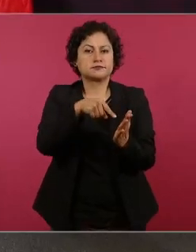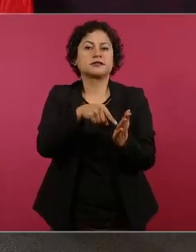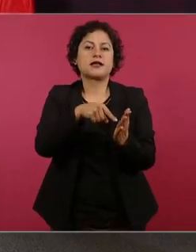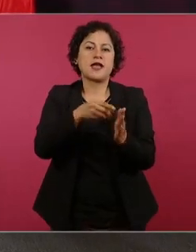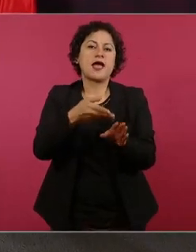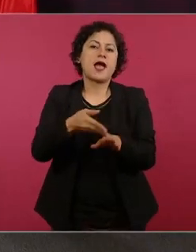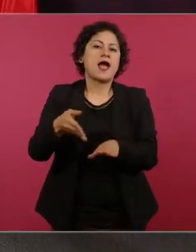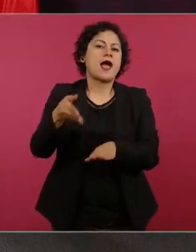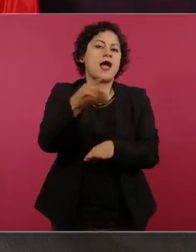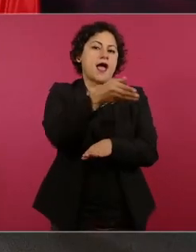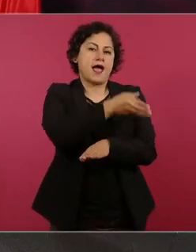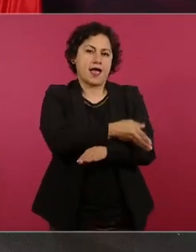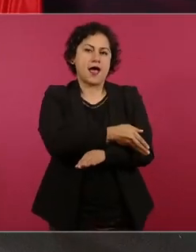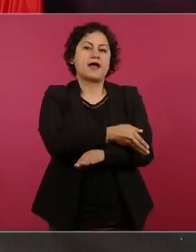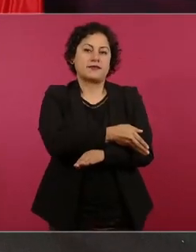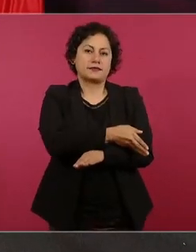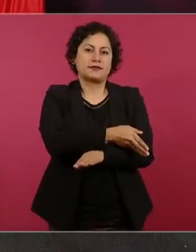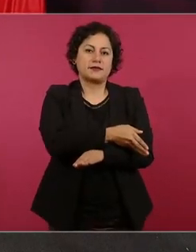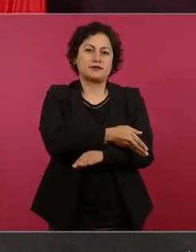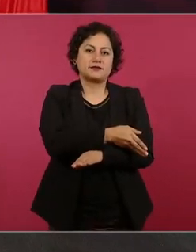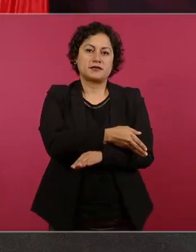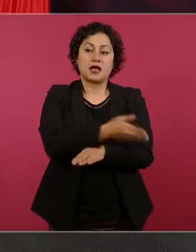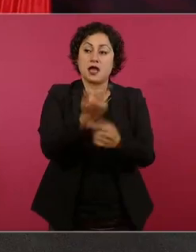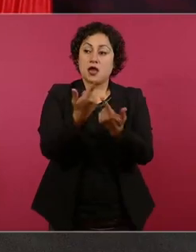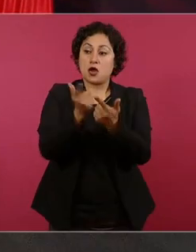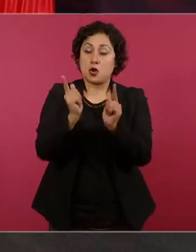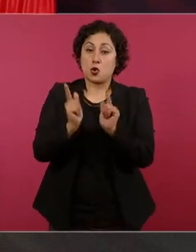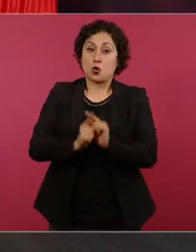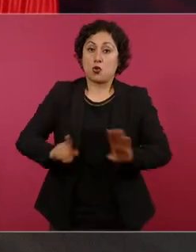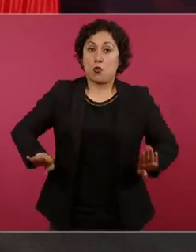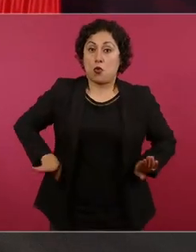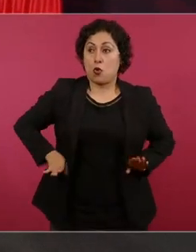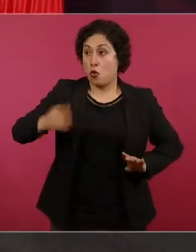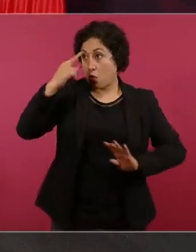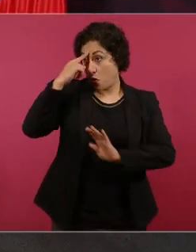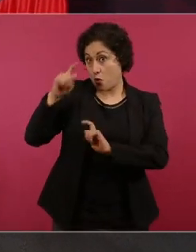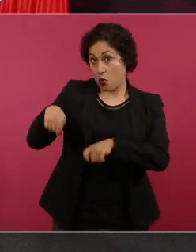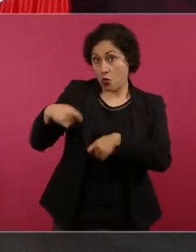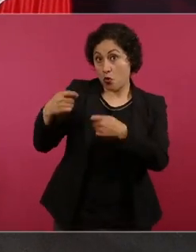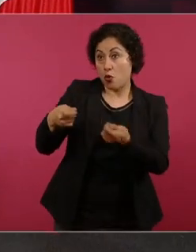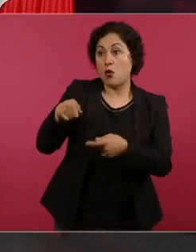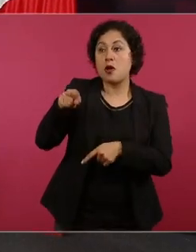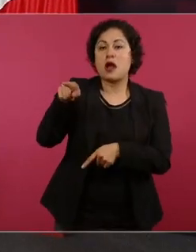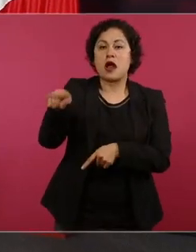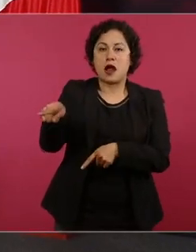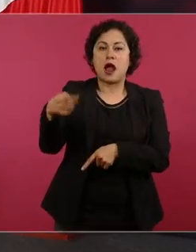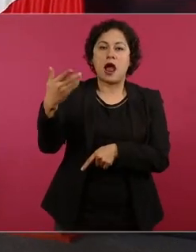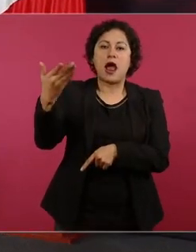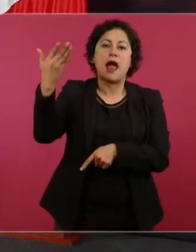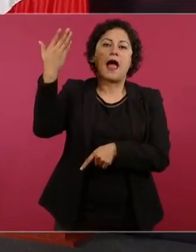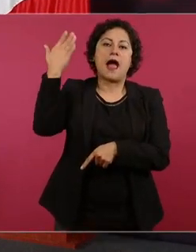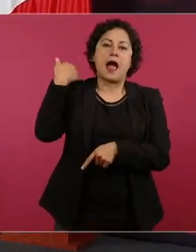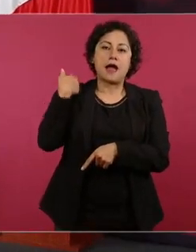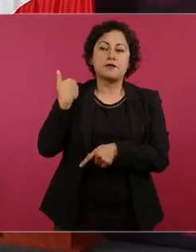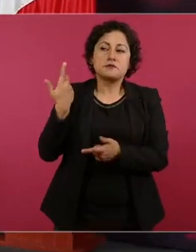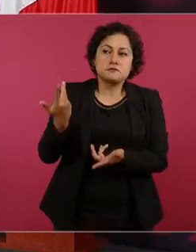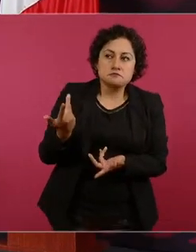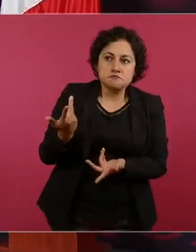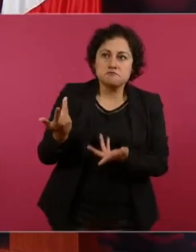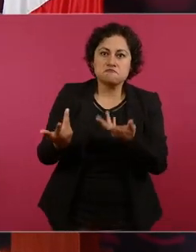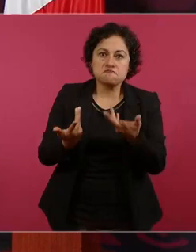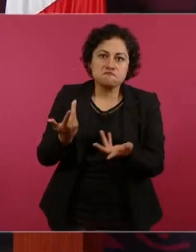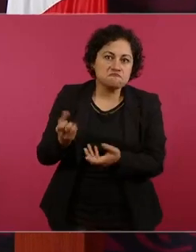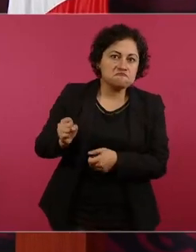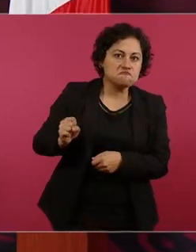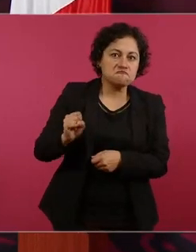conservador la actitud que tiene ahora que no aprueban nada absolutamente como era